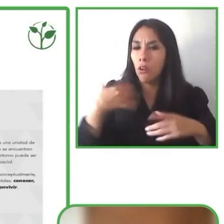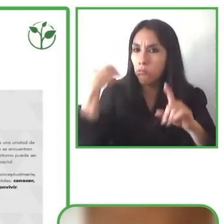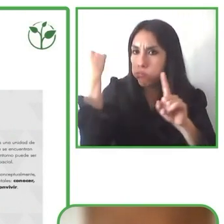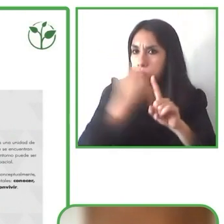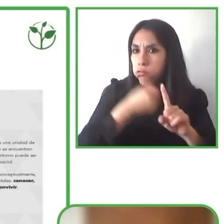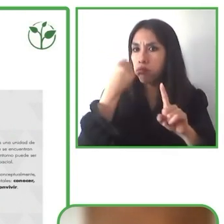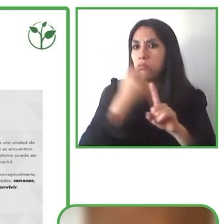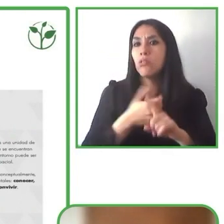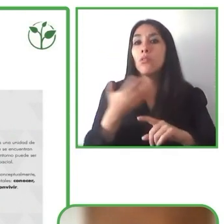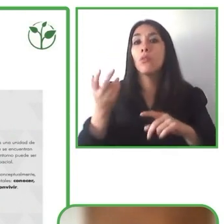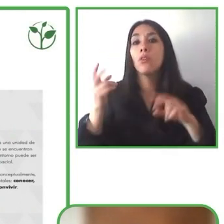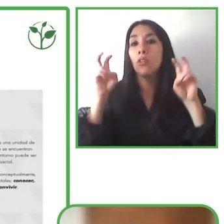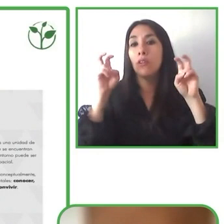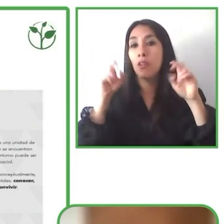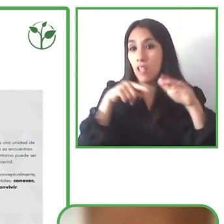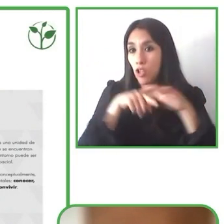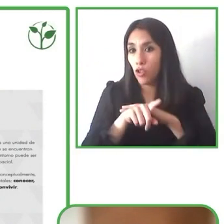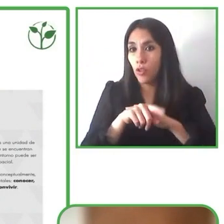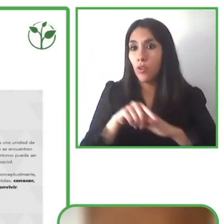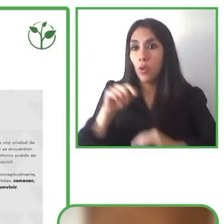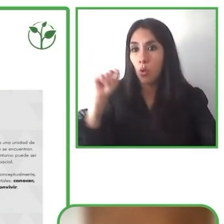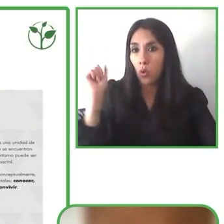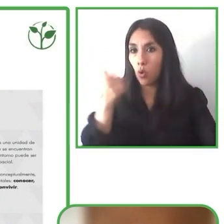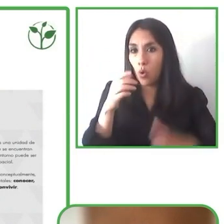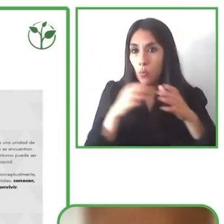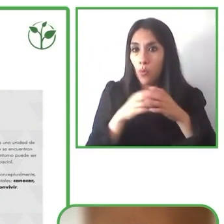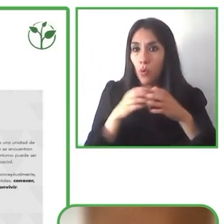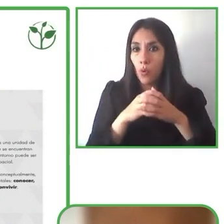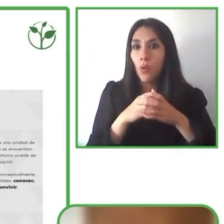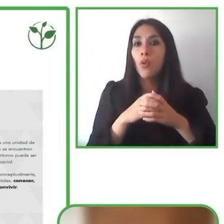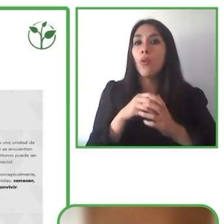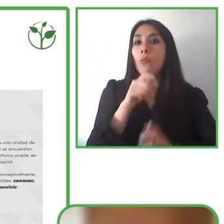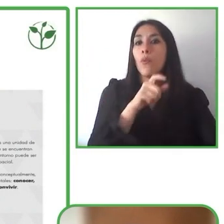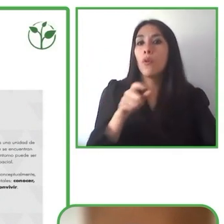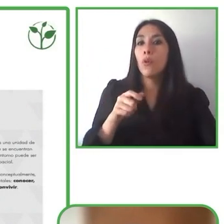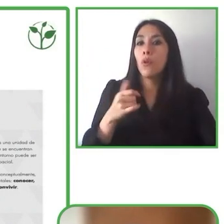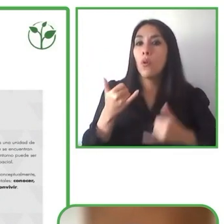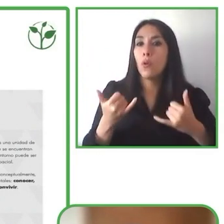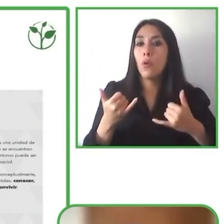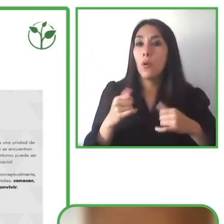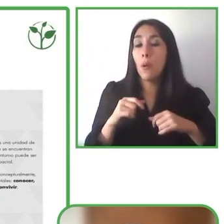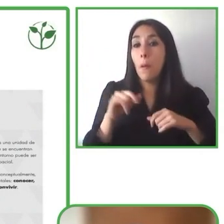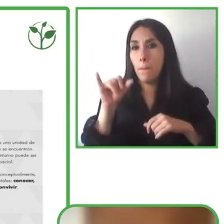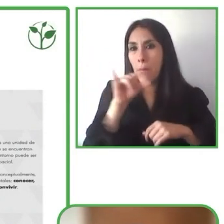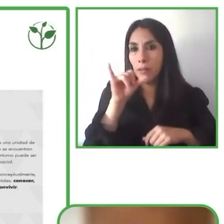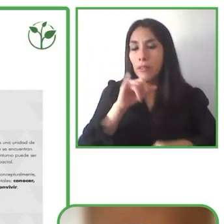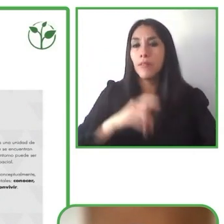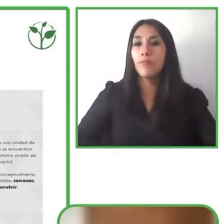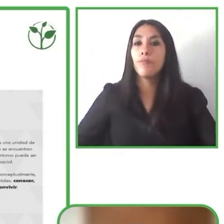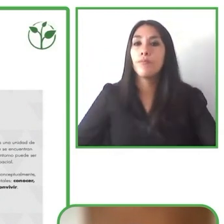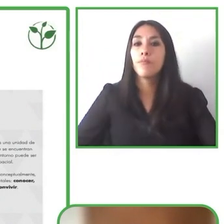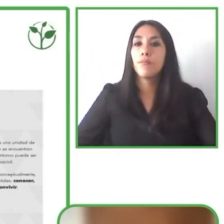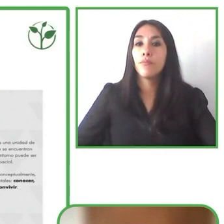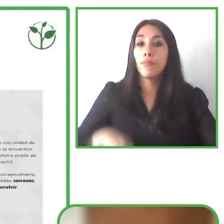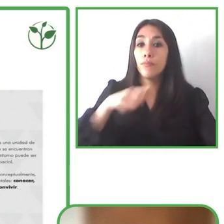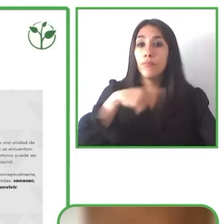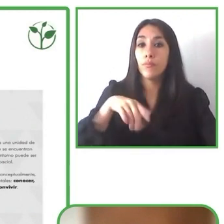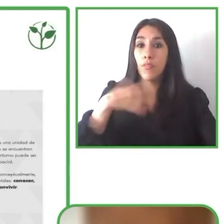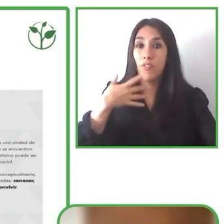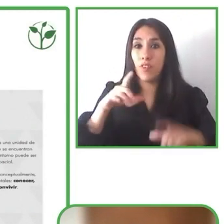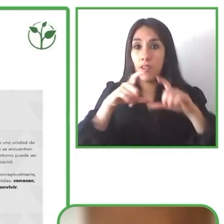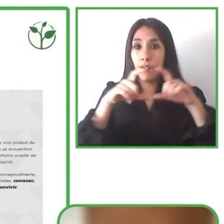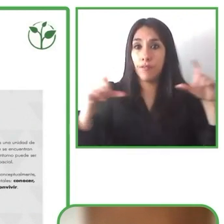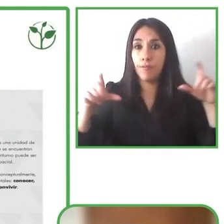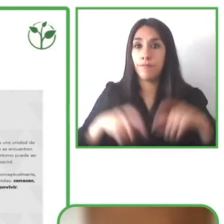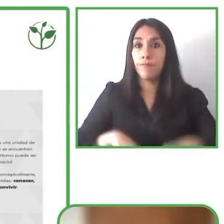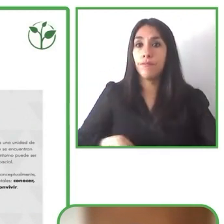personas y en donde por lo mismo no solamente es nuestro lema de lo mejor del arte para todos sino que lo